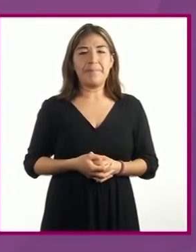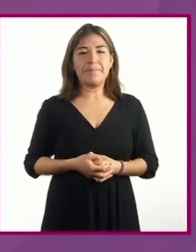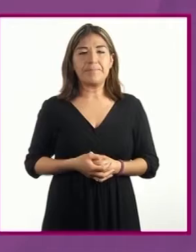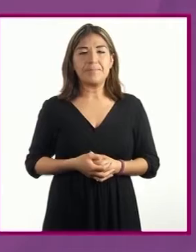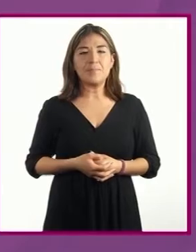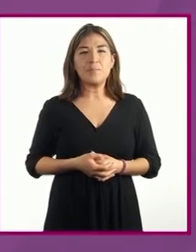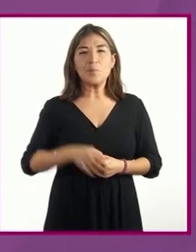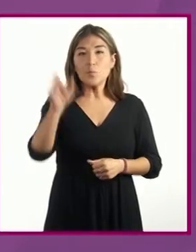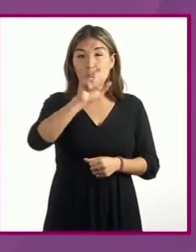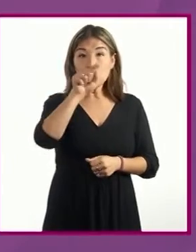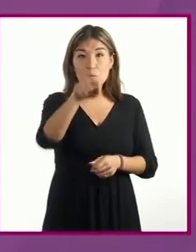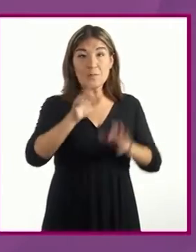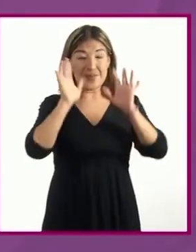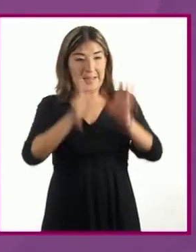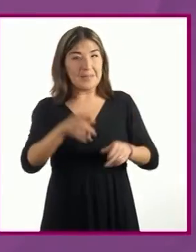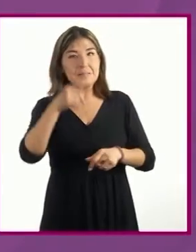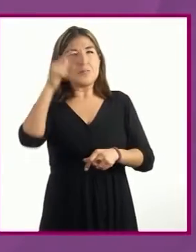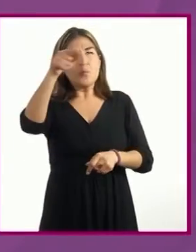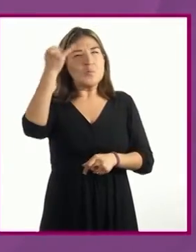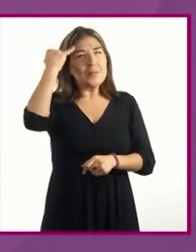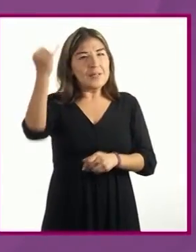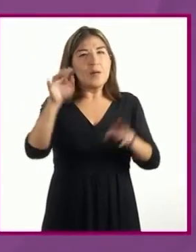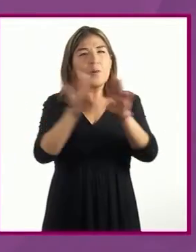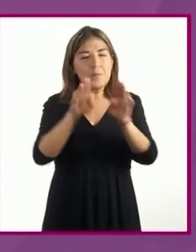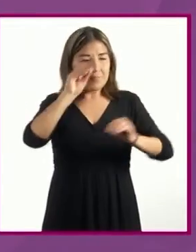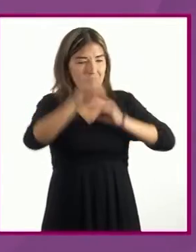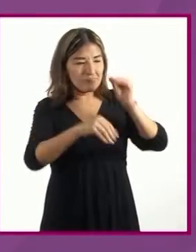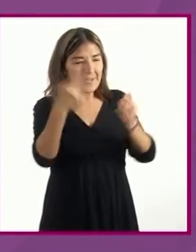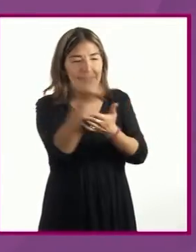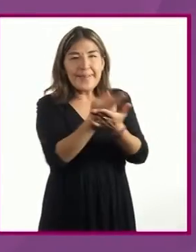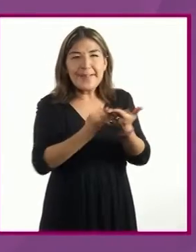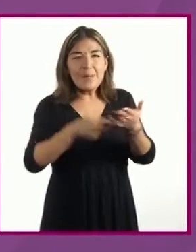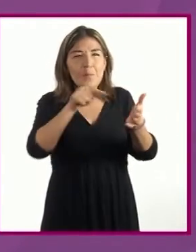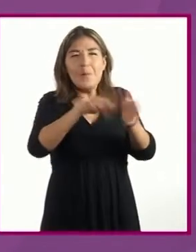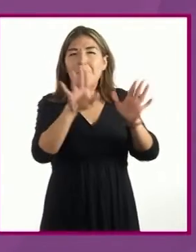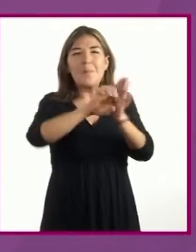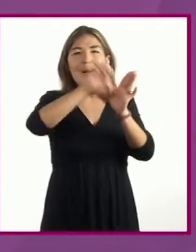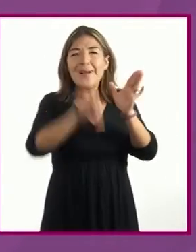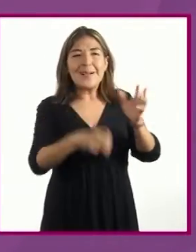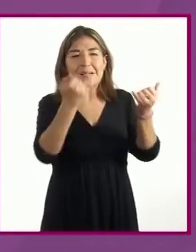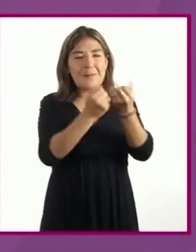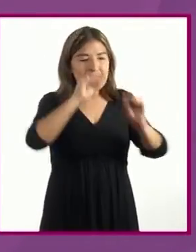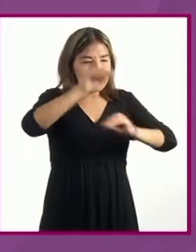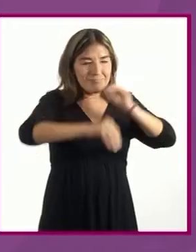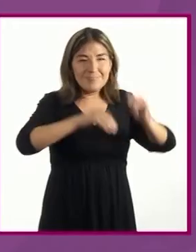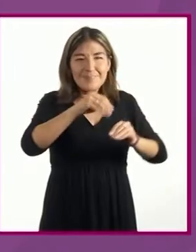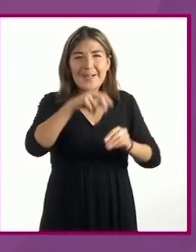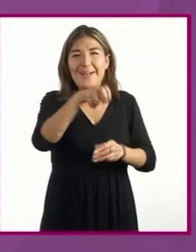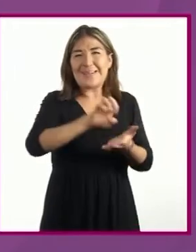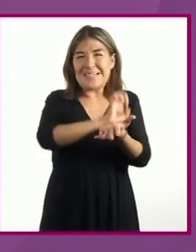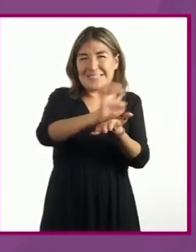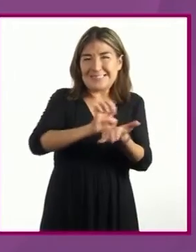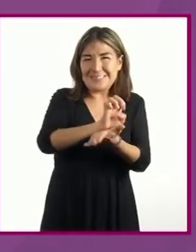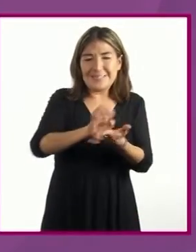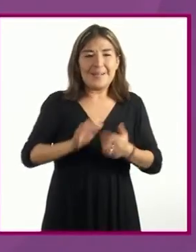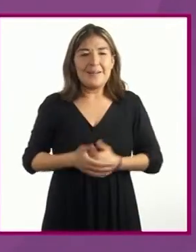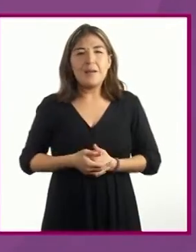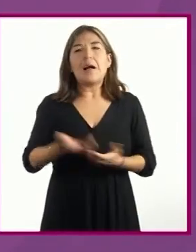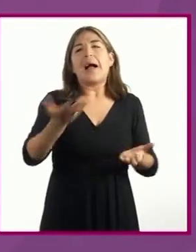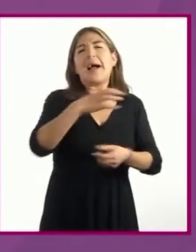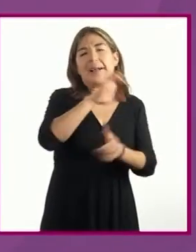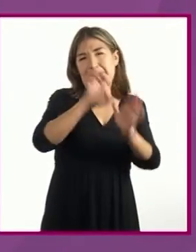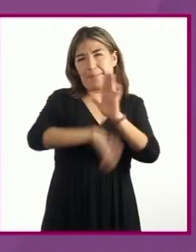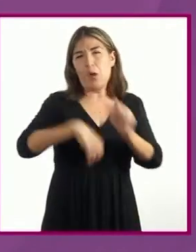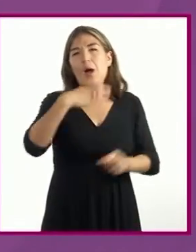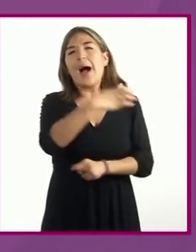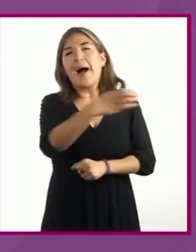Una vez que tengas clara la idea, realiza bocetos de los escenarios donde quieres que ocurra tu historia. Por ejemplo, el campo,